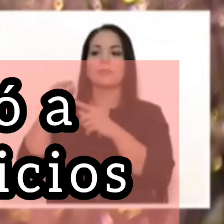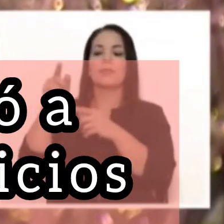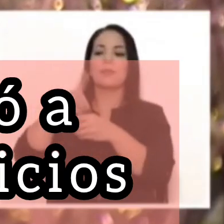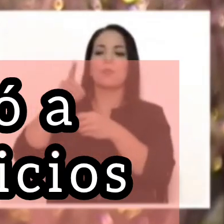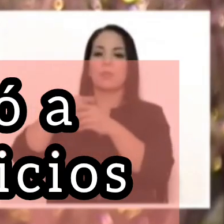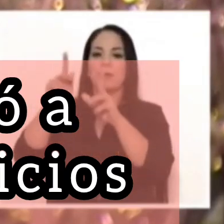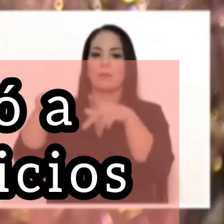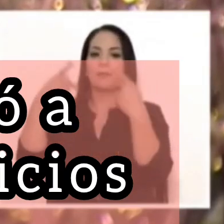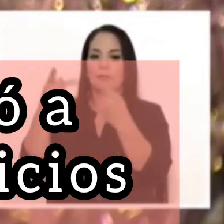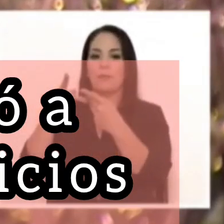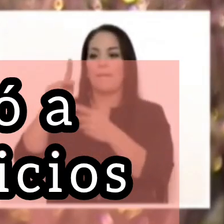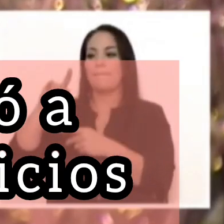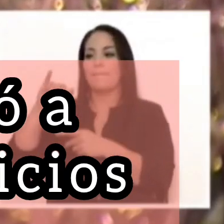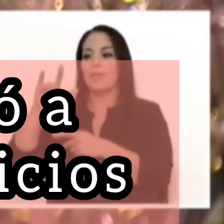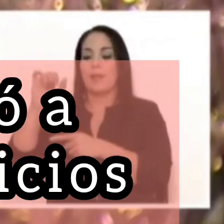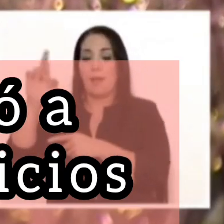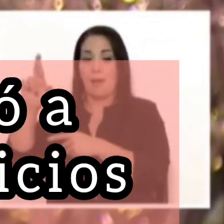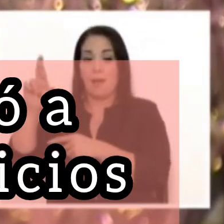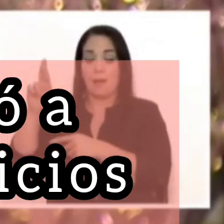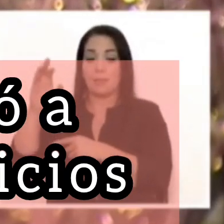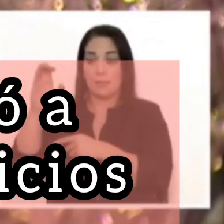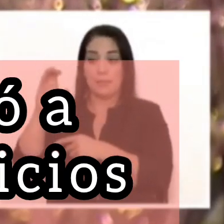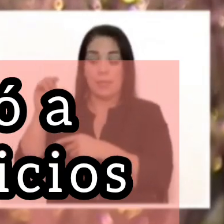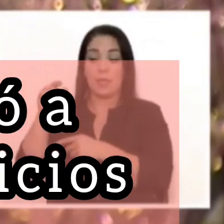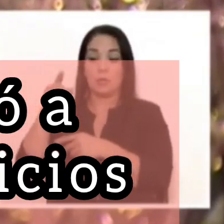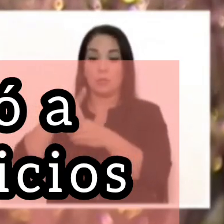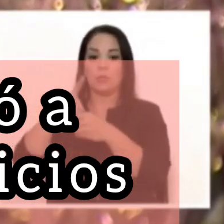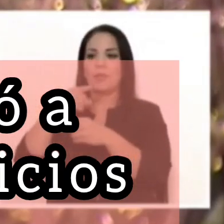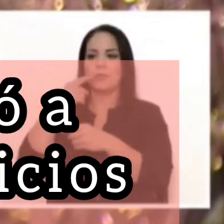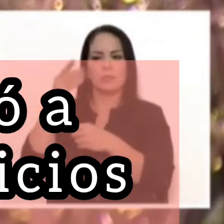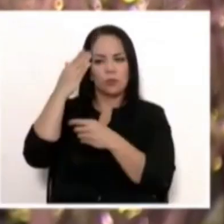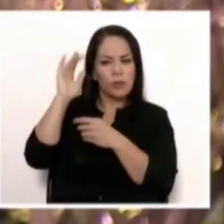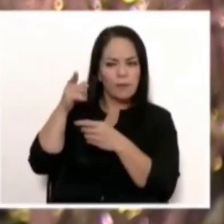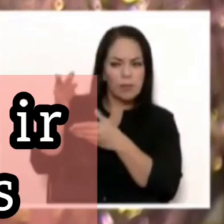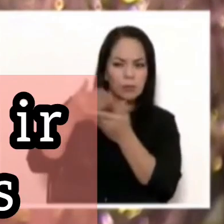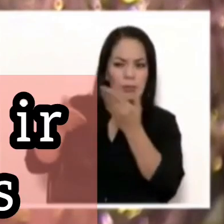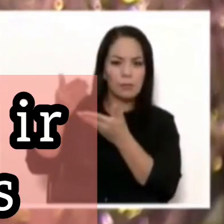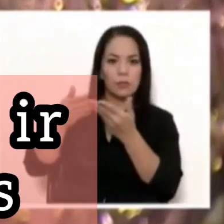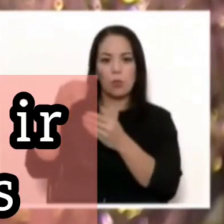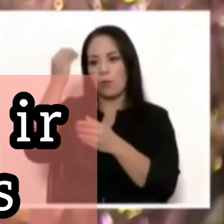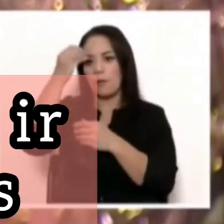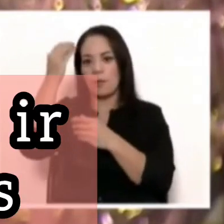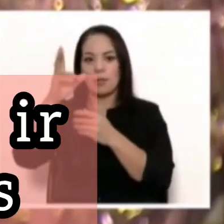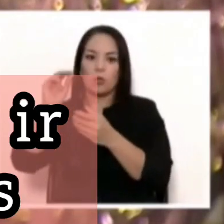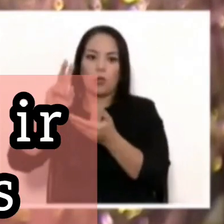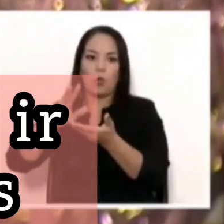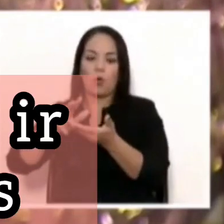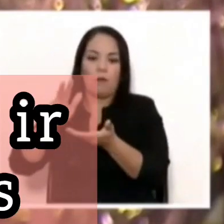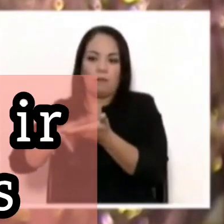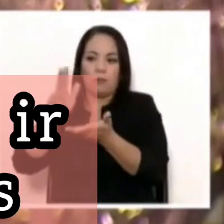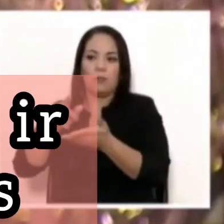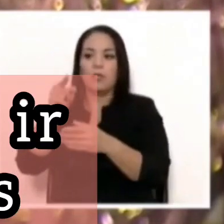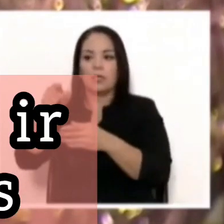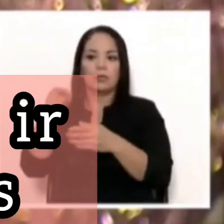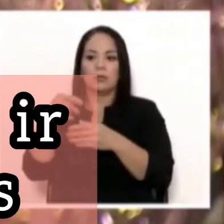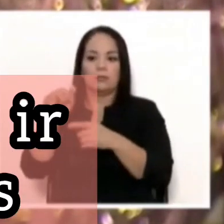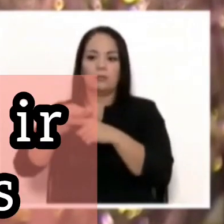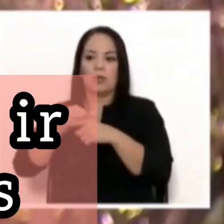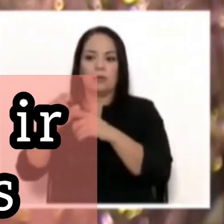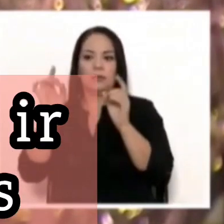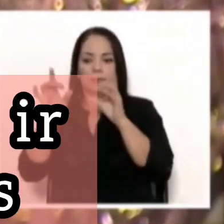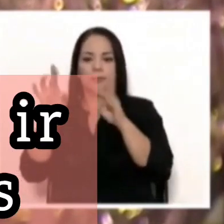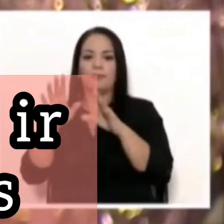oficialista, Pilar Cisneros, dijo que ella desconocía estos servicios y que obviamente no los avalaba porque son prácticas que son abominables.